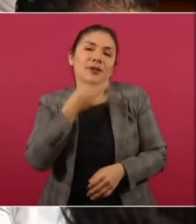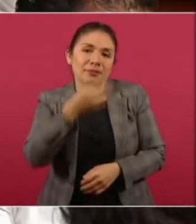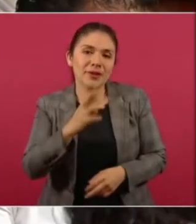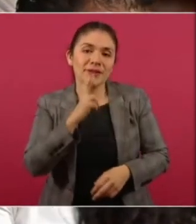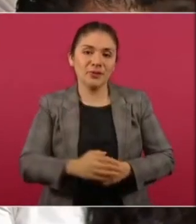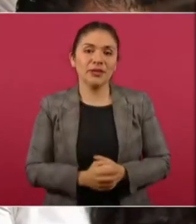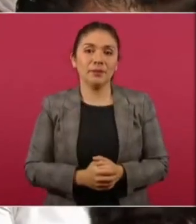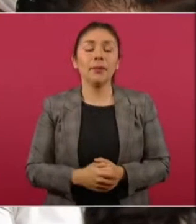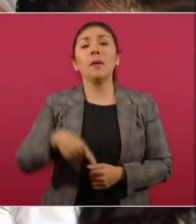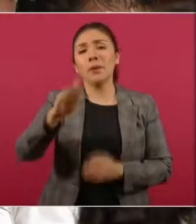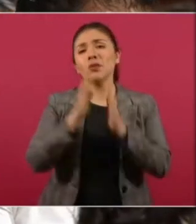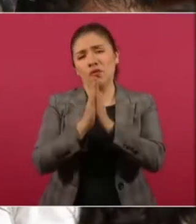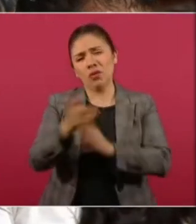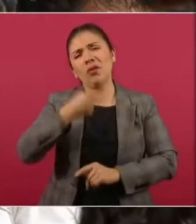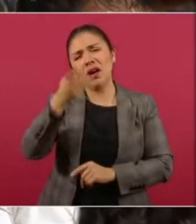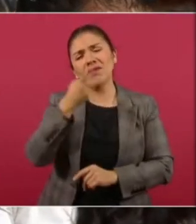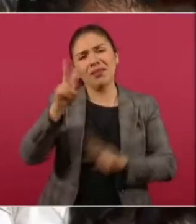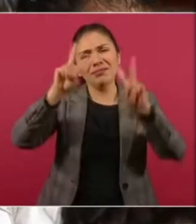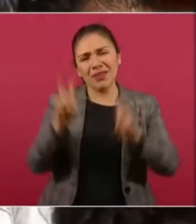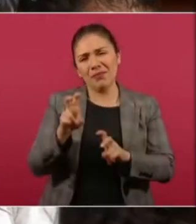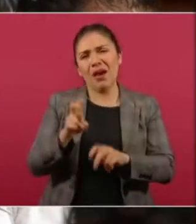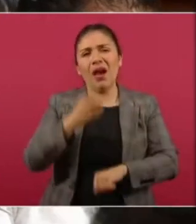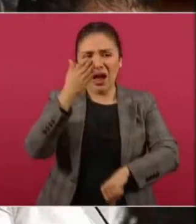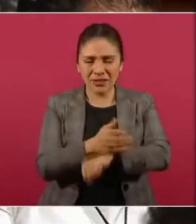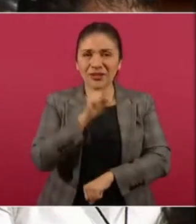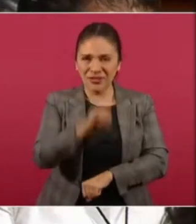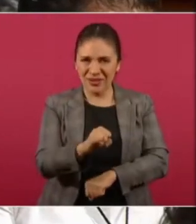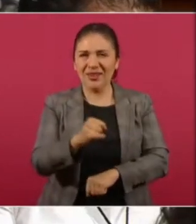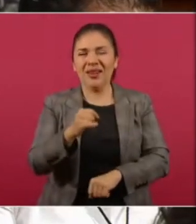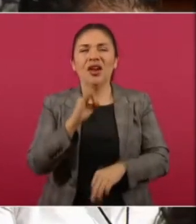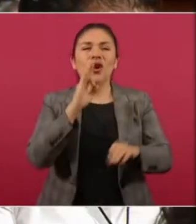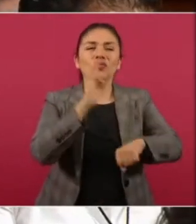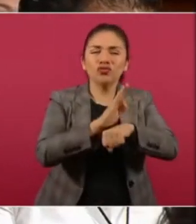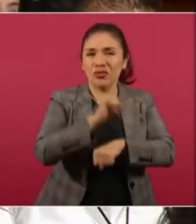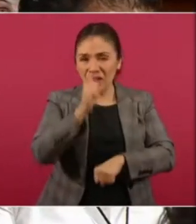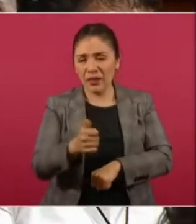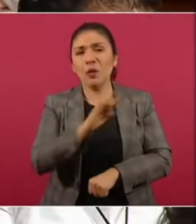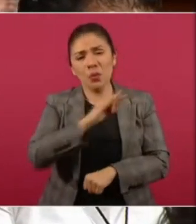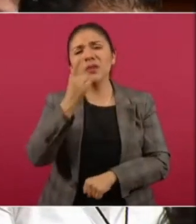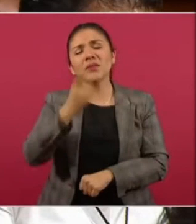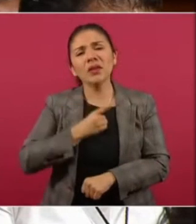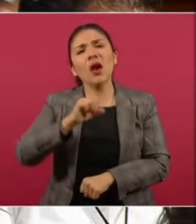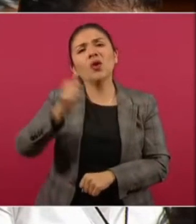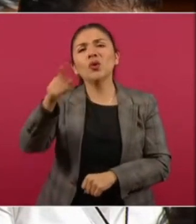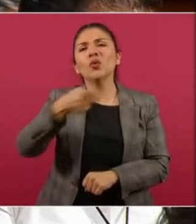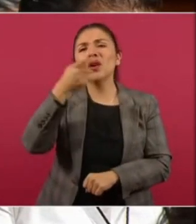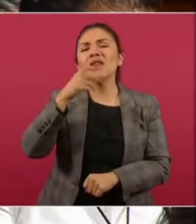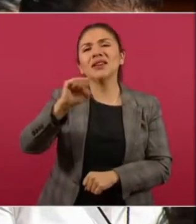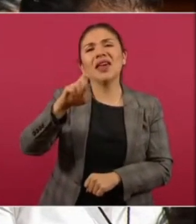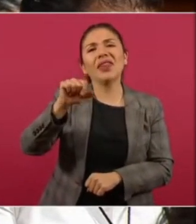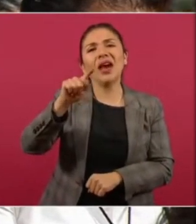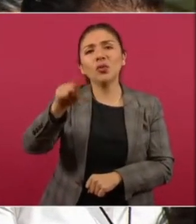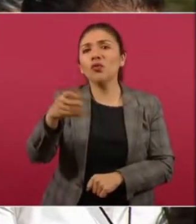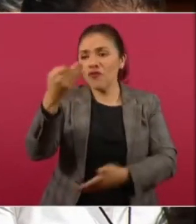Pero si pueden hablar de impunidad cero. Y aprovechando que está Sedatu, nos puede dar un avance de lo que ofreció usted y todavía